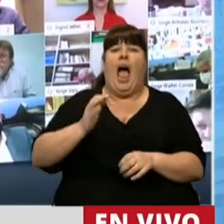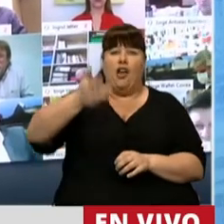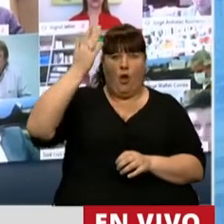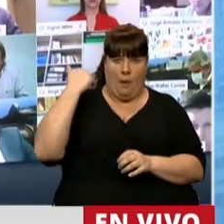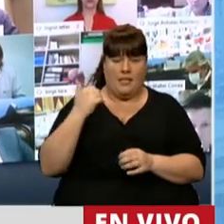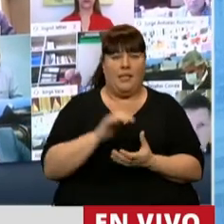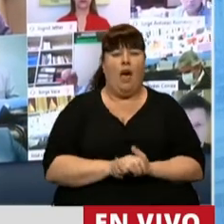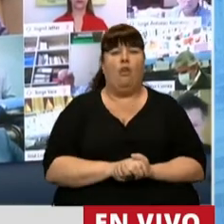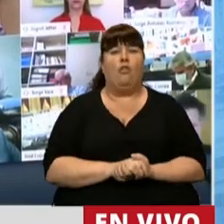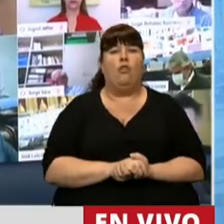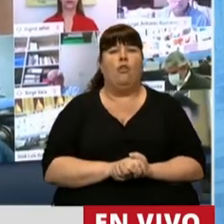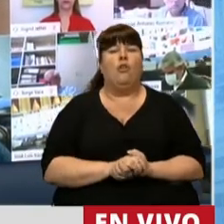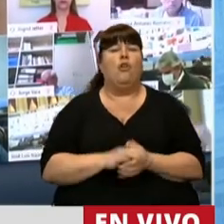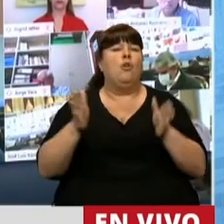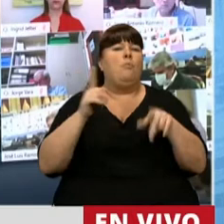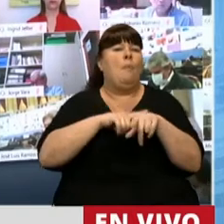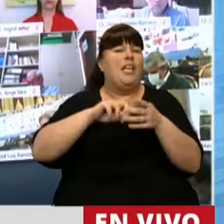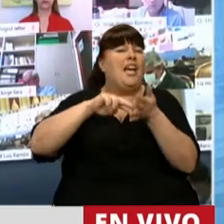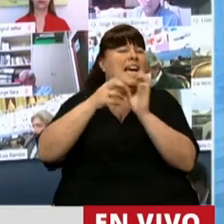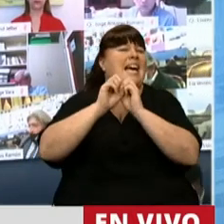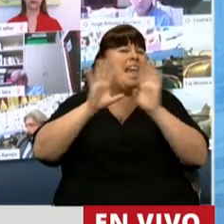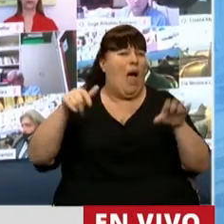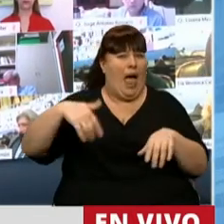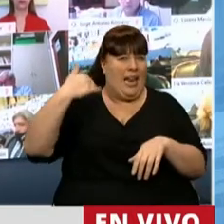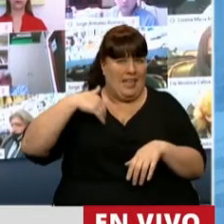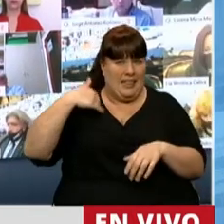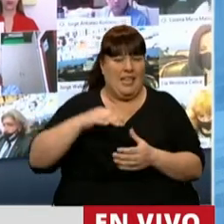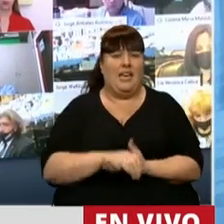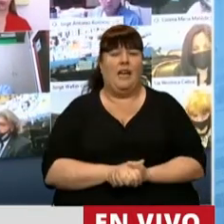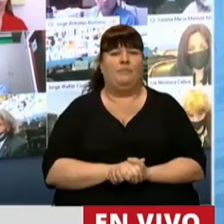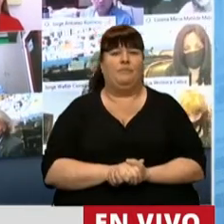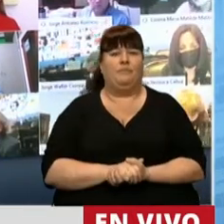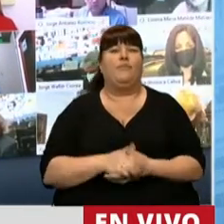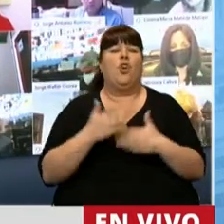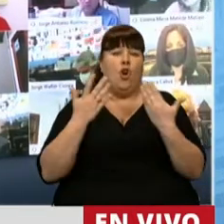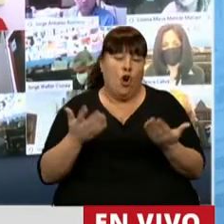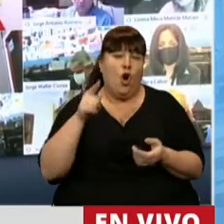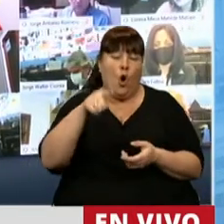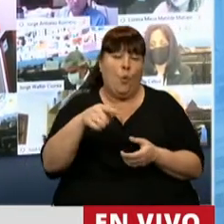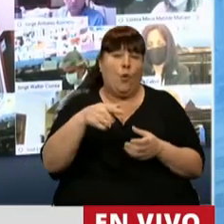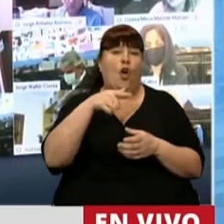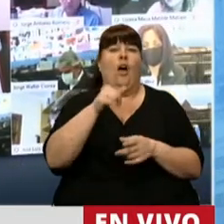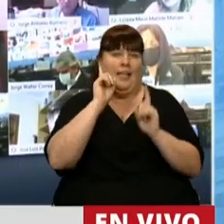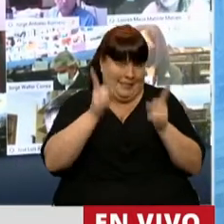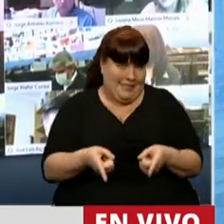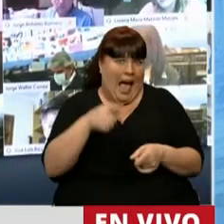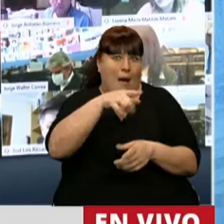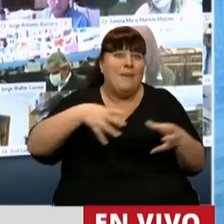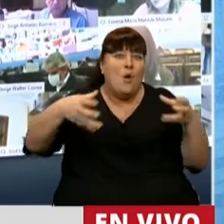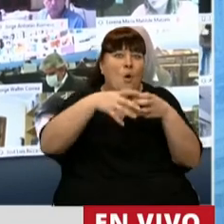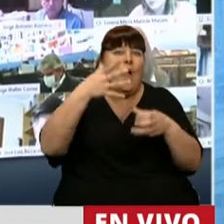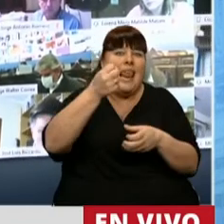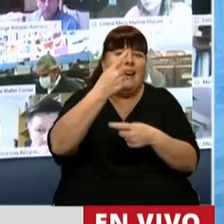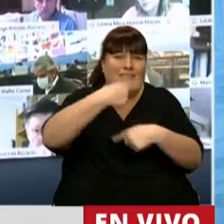estábamos atravesando una crisis muy grande en el país y, por supuesto, este sector no era ajeno a esta